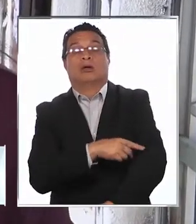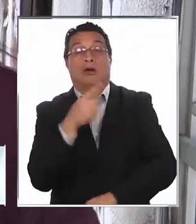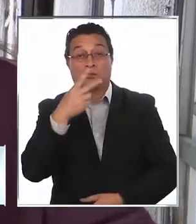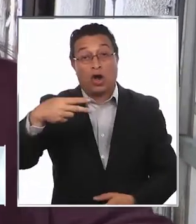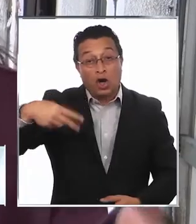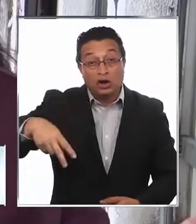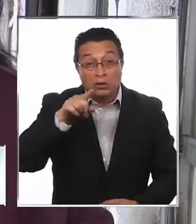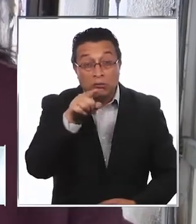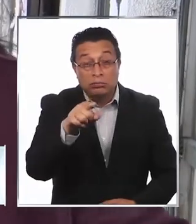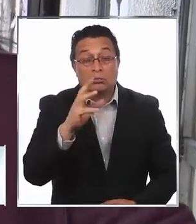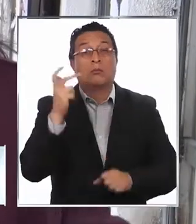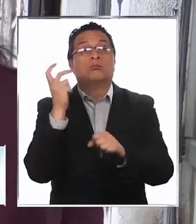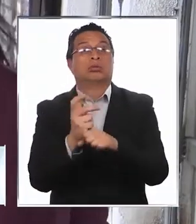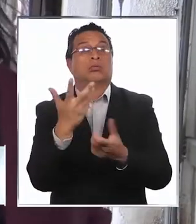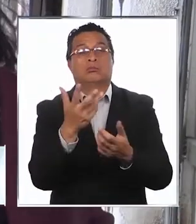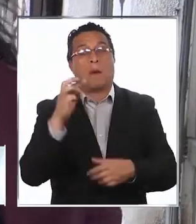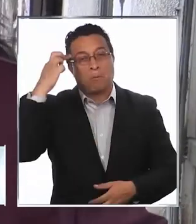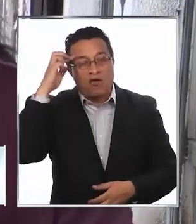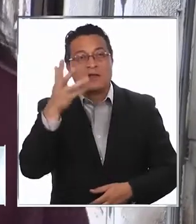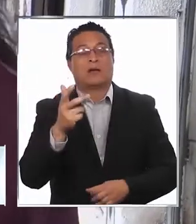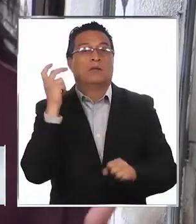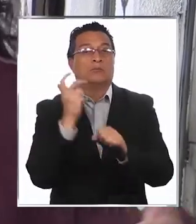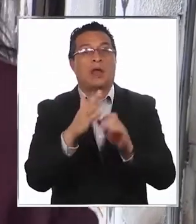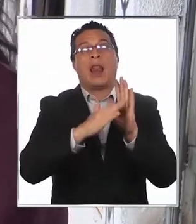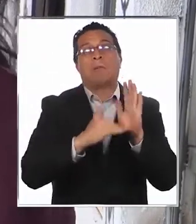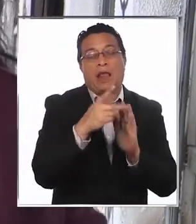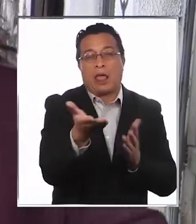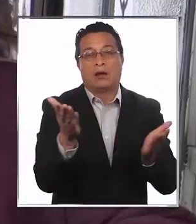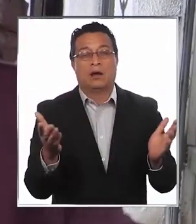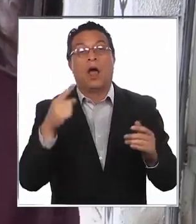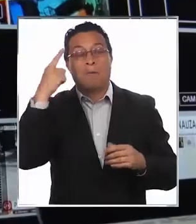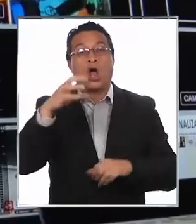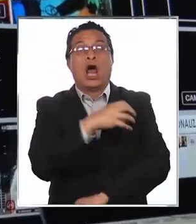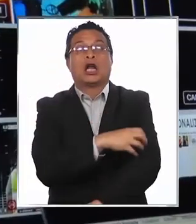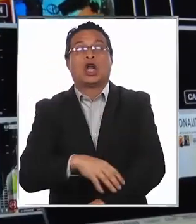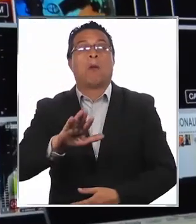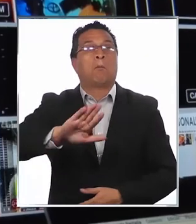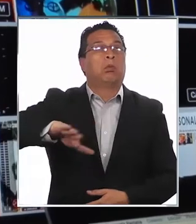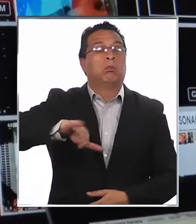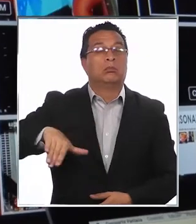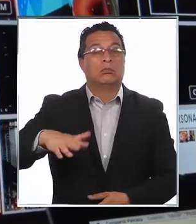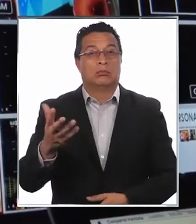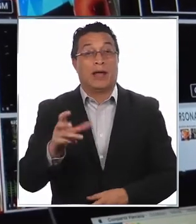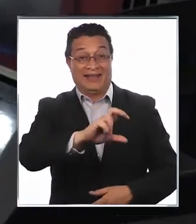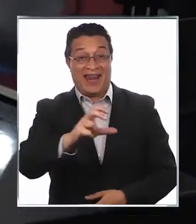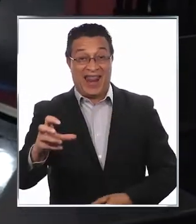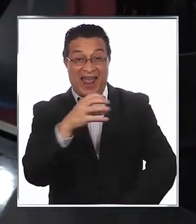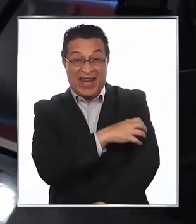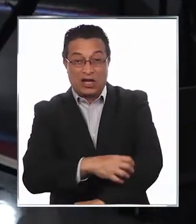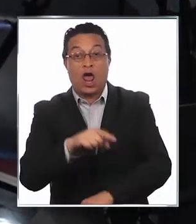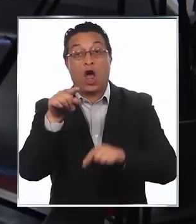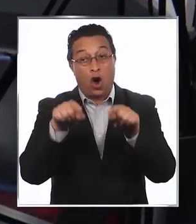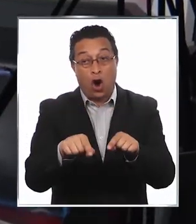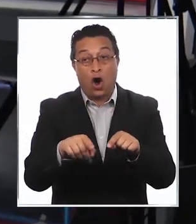noticias y un asalto, no sé, Providencia, un asalto en la pintana, pero las regiones siempre quedan de lado. Los canales regionales se han convertido